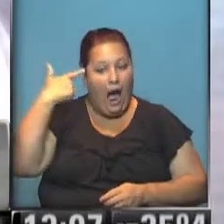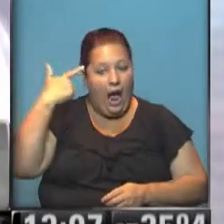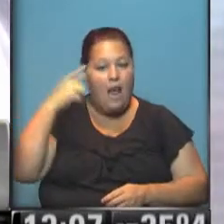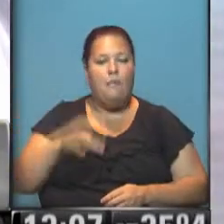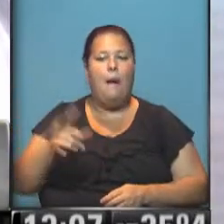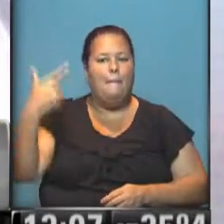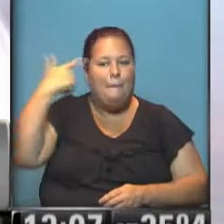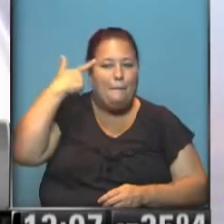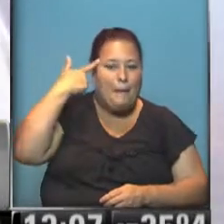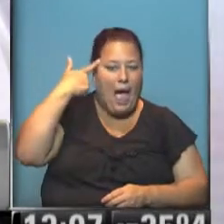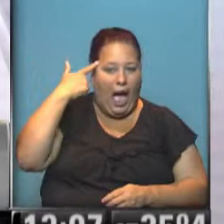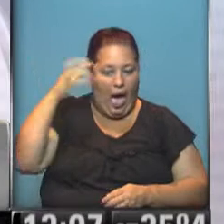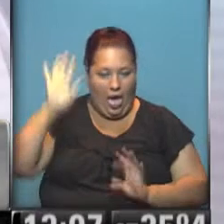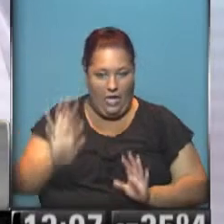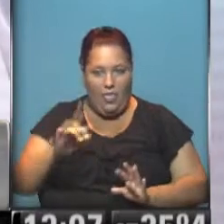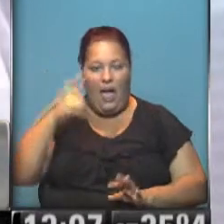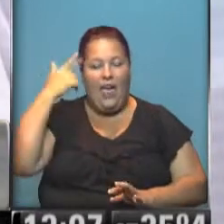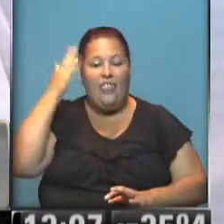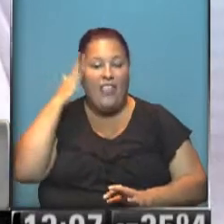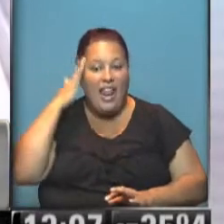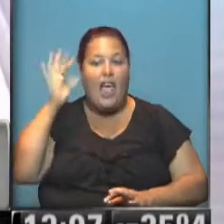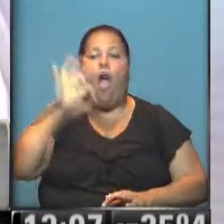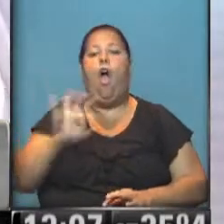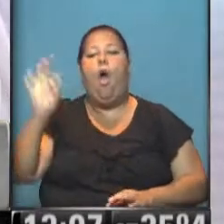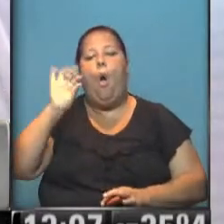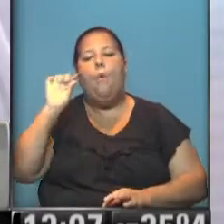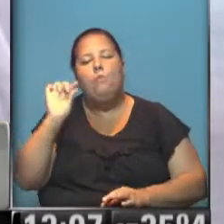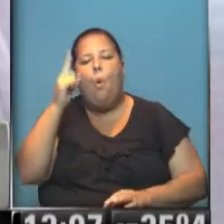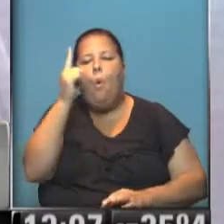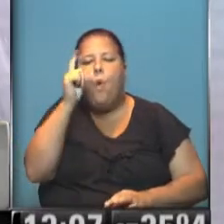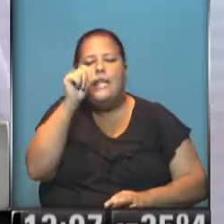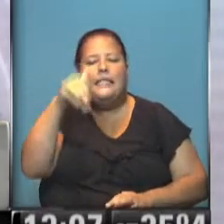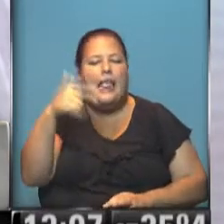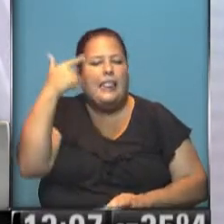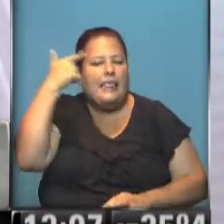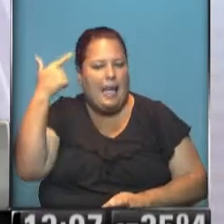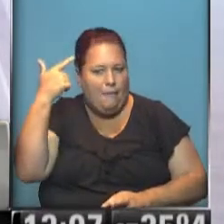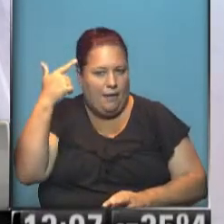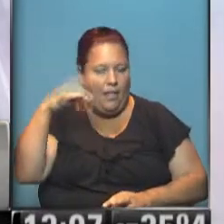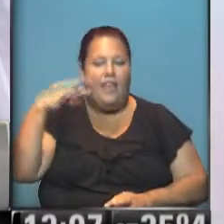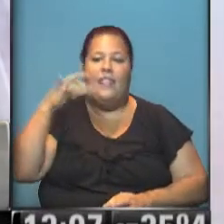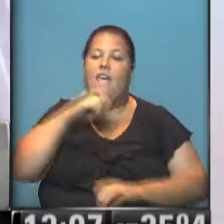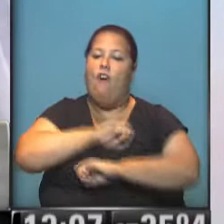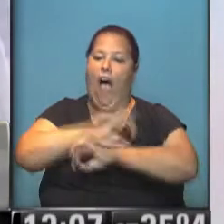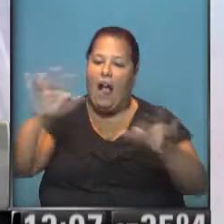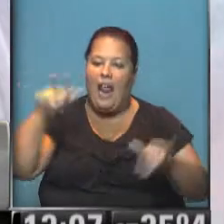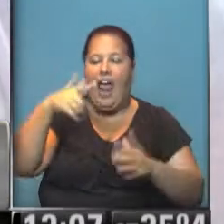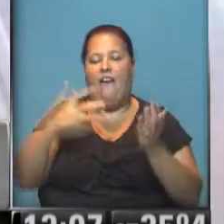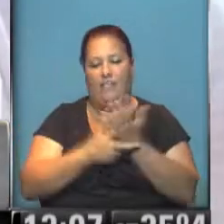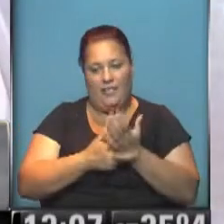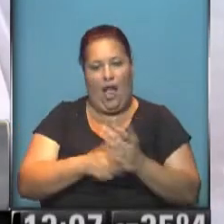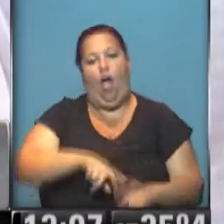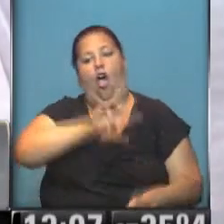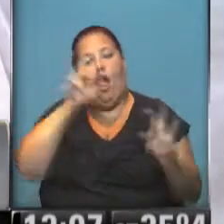pegada a la sien derecha o a lo sumo a un centímetro. Tuvo que salir a aclarar Fein. Y otra